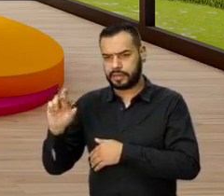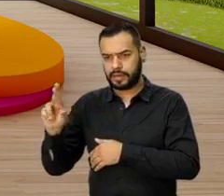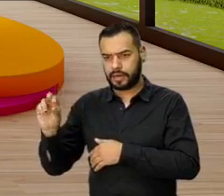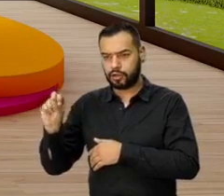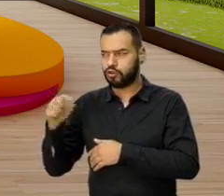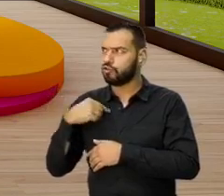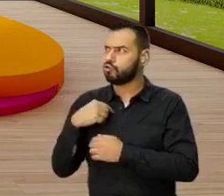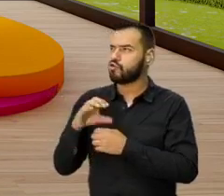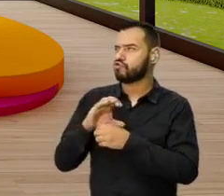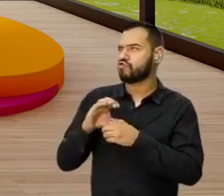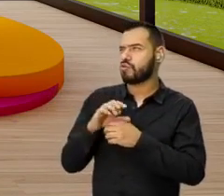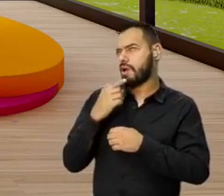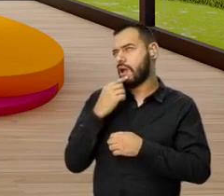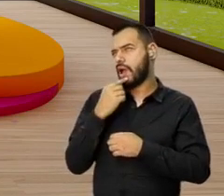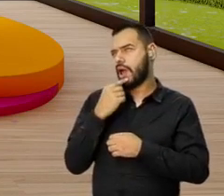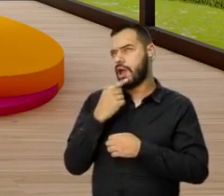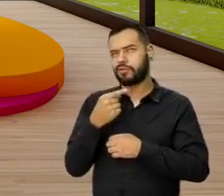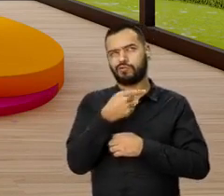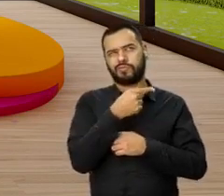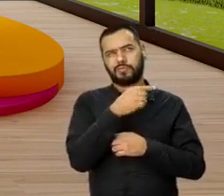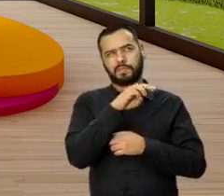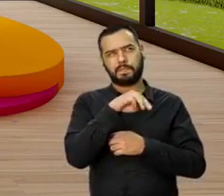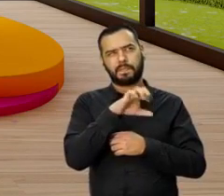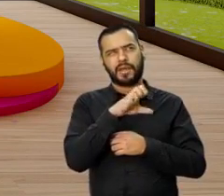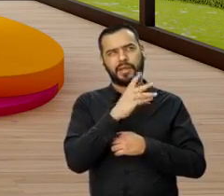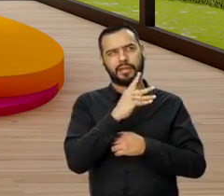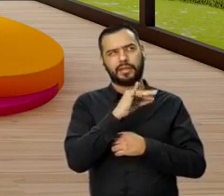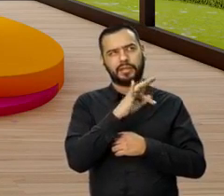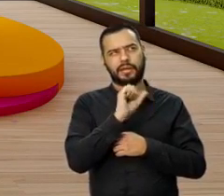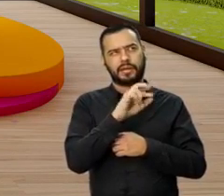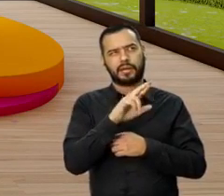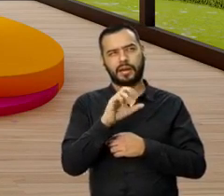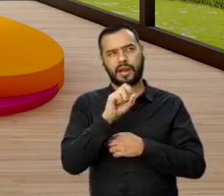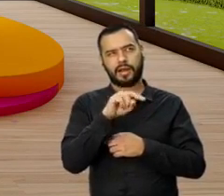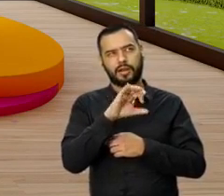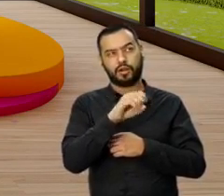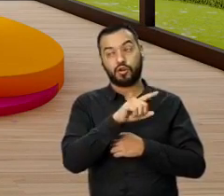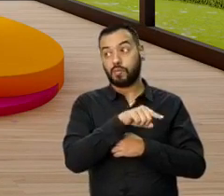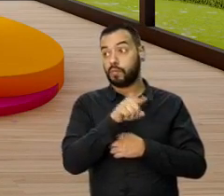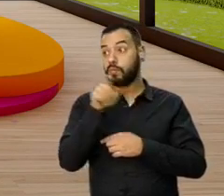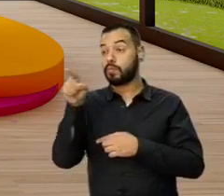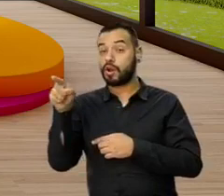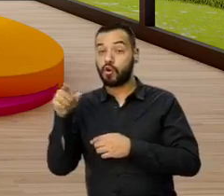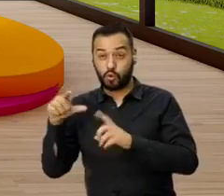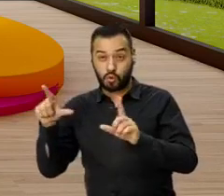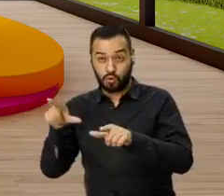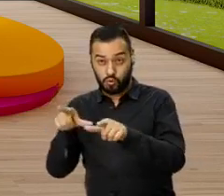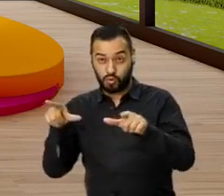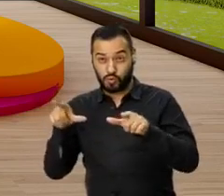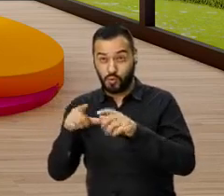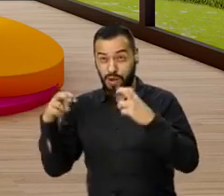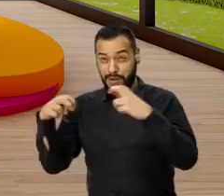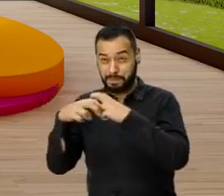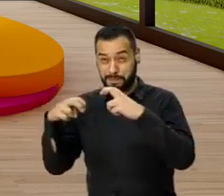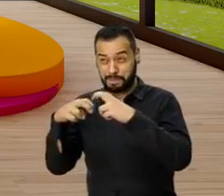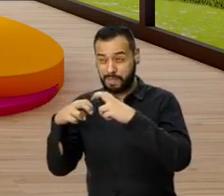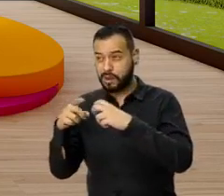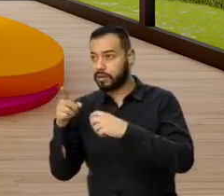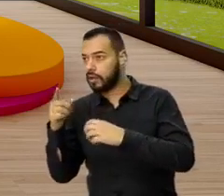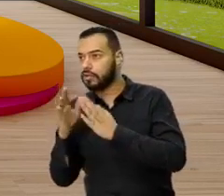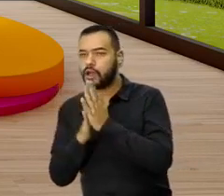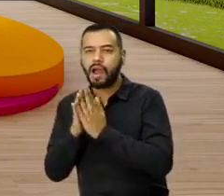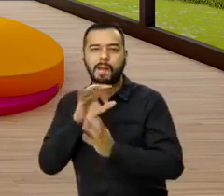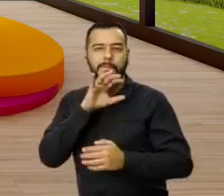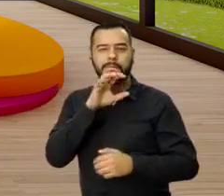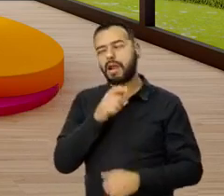más citadino, pues me vengo un poquito hacia Mediterráneo, pero la zona de los parques es espectacular. ¿Quién no quiere salir